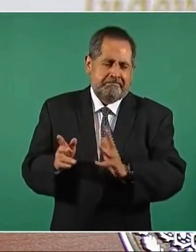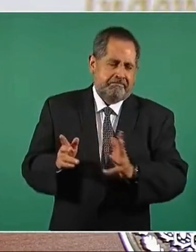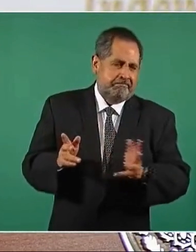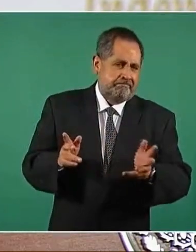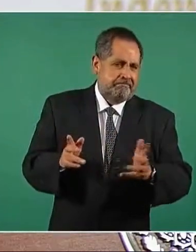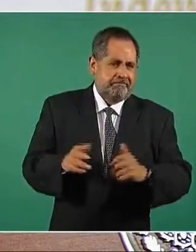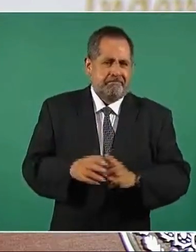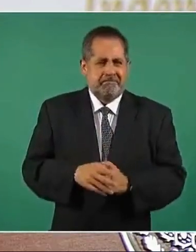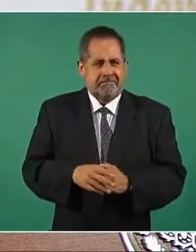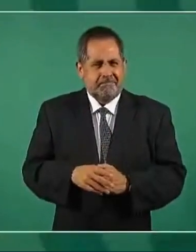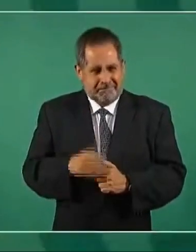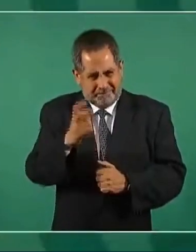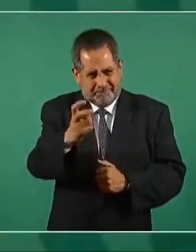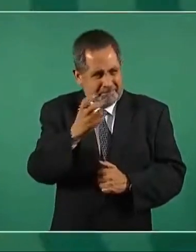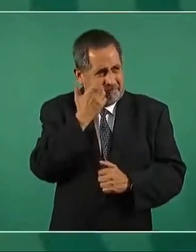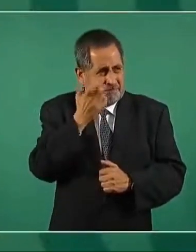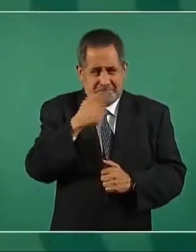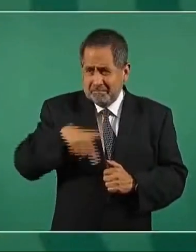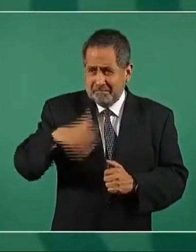¿Eso es lo que queremos?